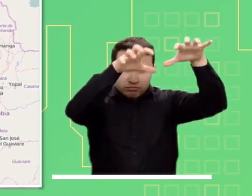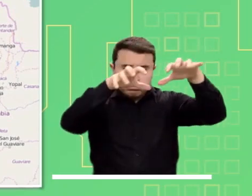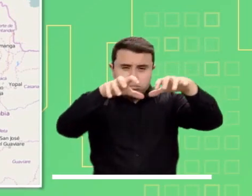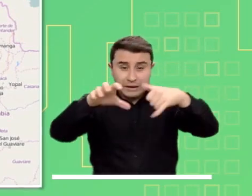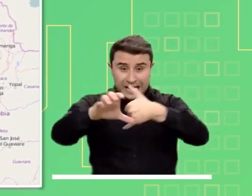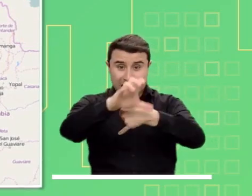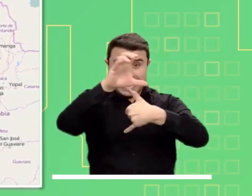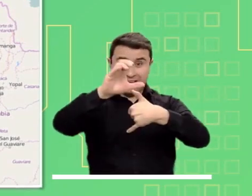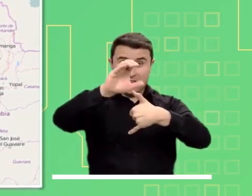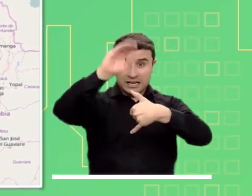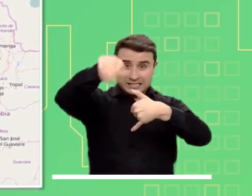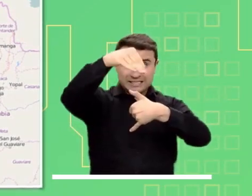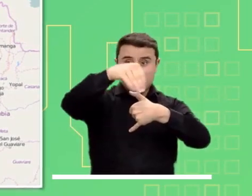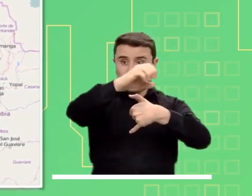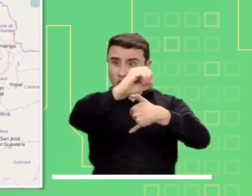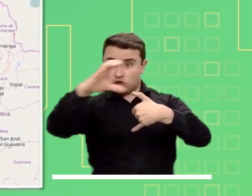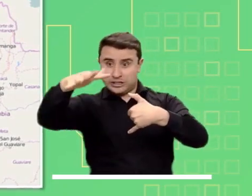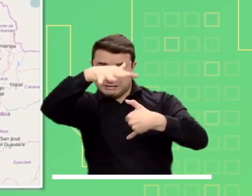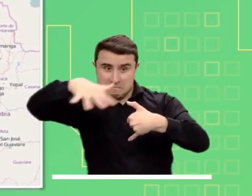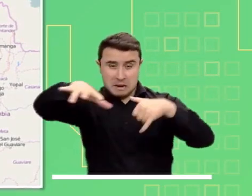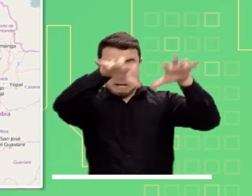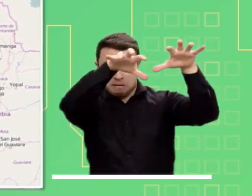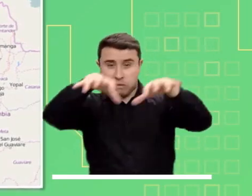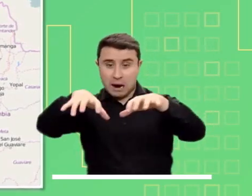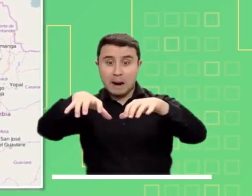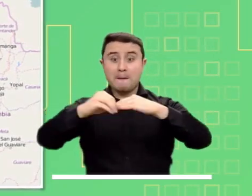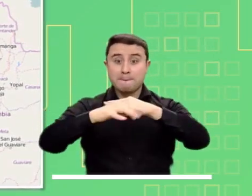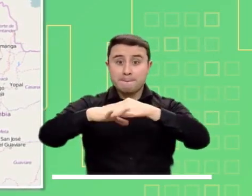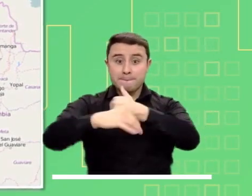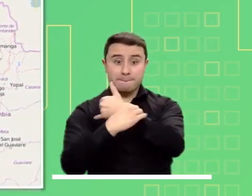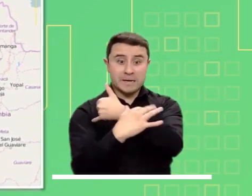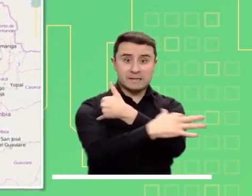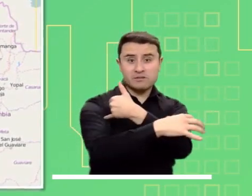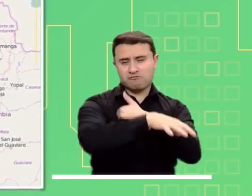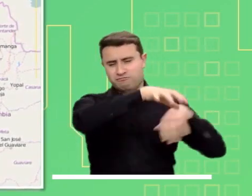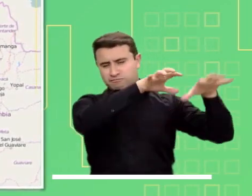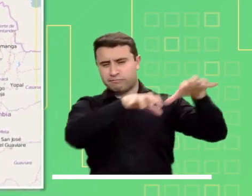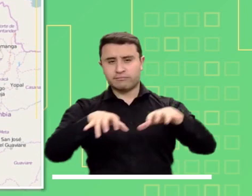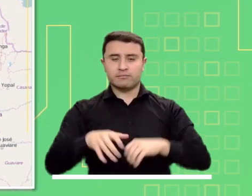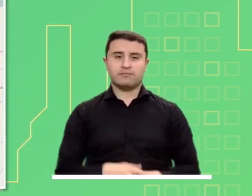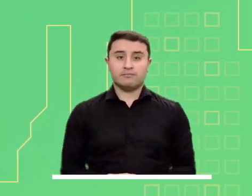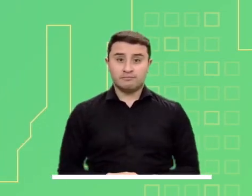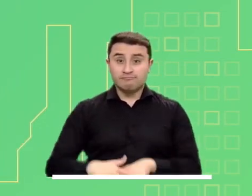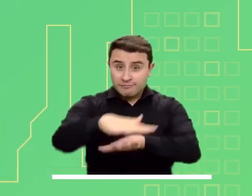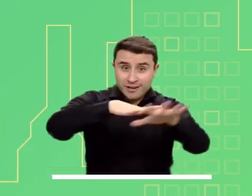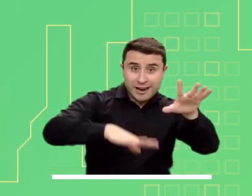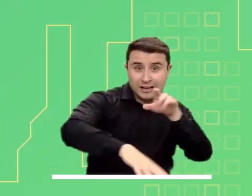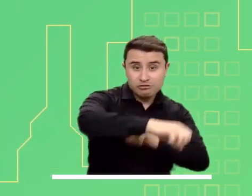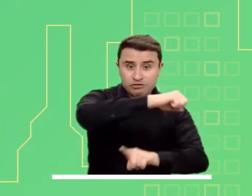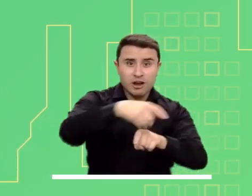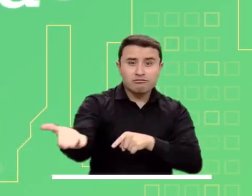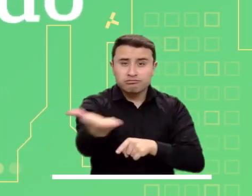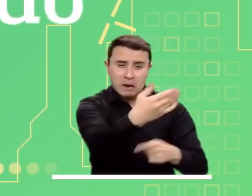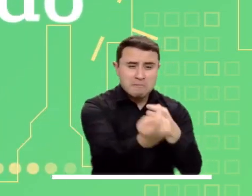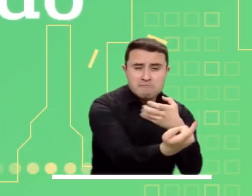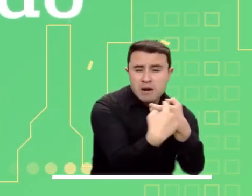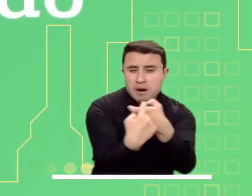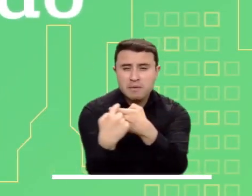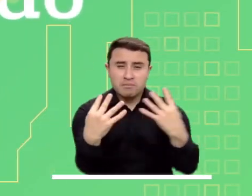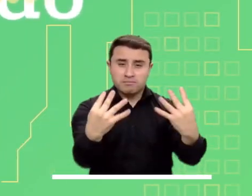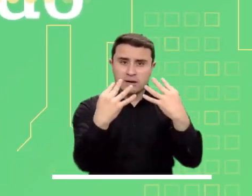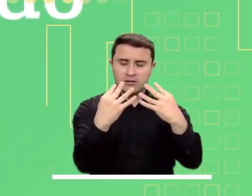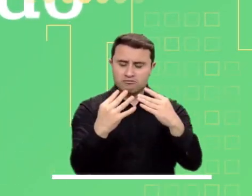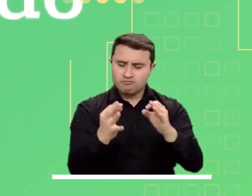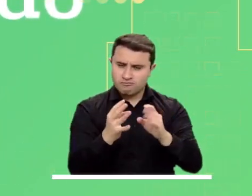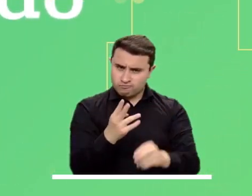Por último, se recomienda atención al tiempo lluvioso en el occidente y centro del mar Caribe y en el océano Pacífico. Los